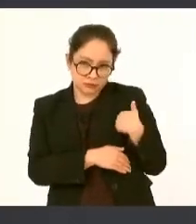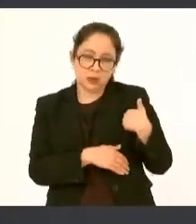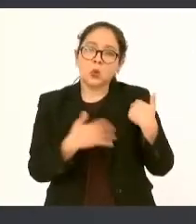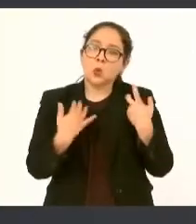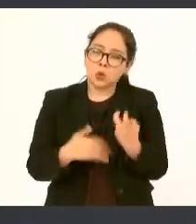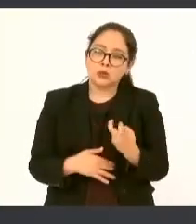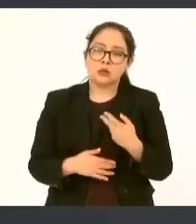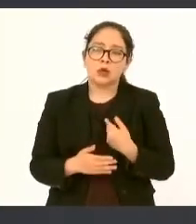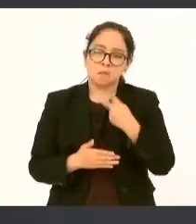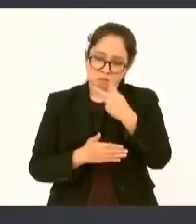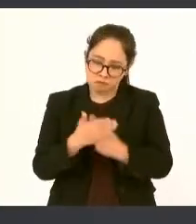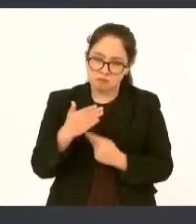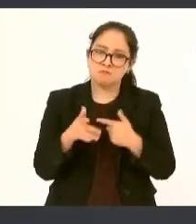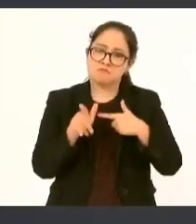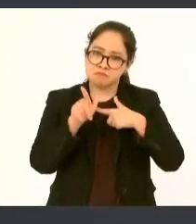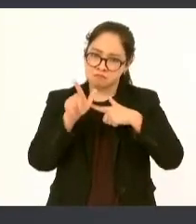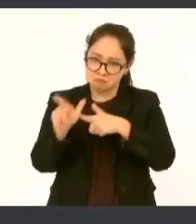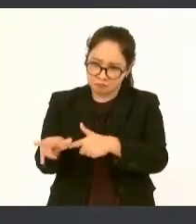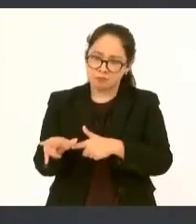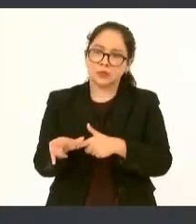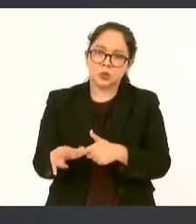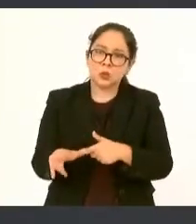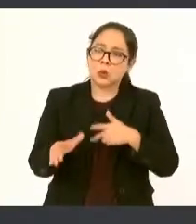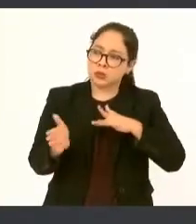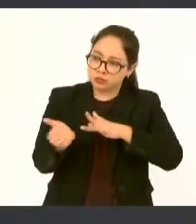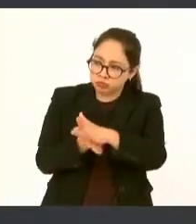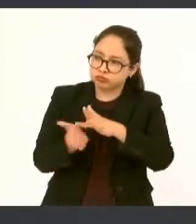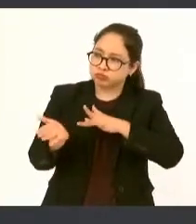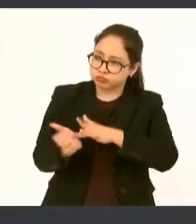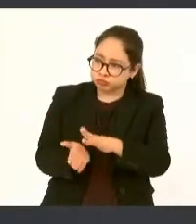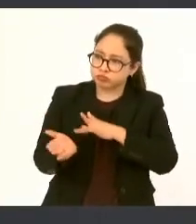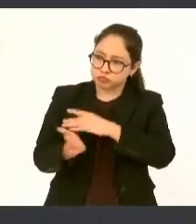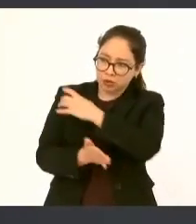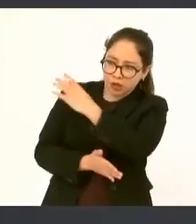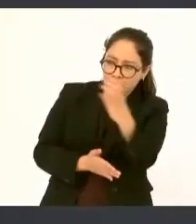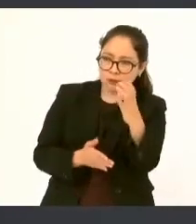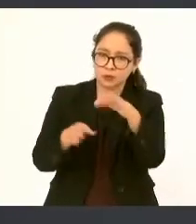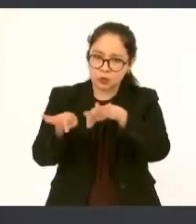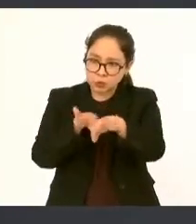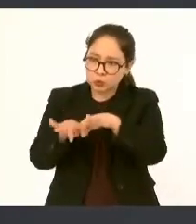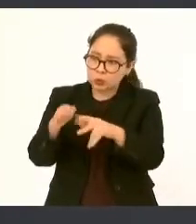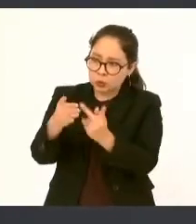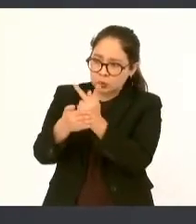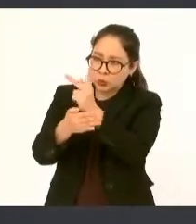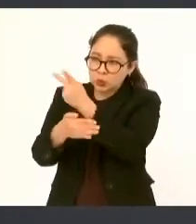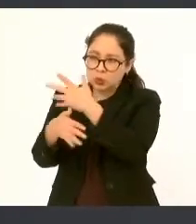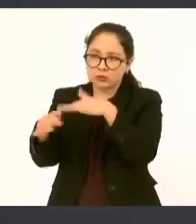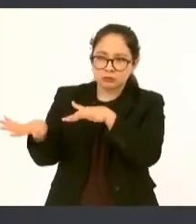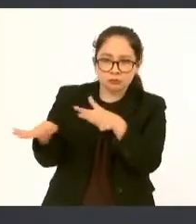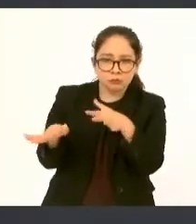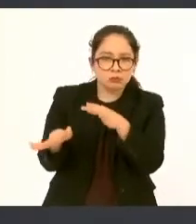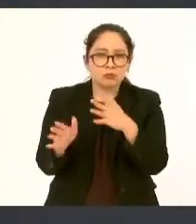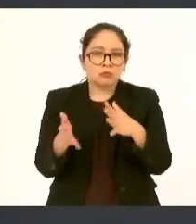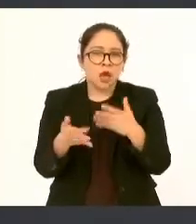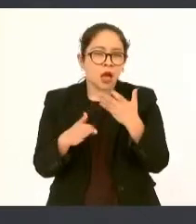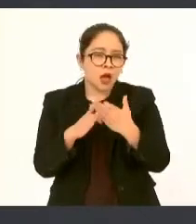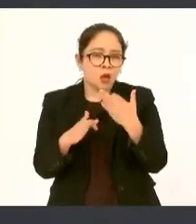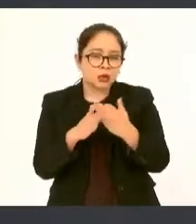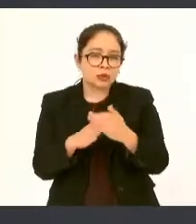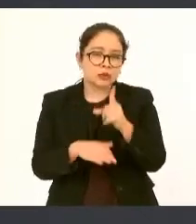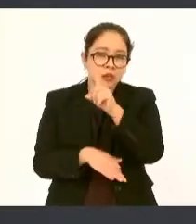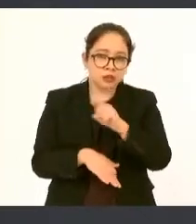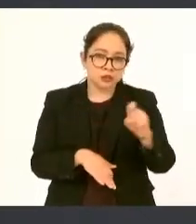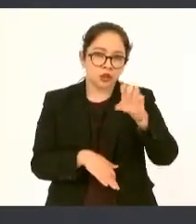continuar estamos aquí hablando de que se están sembrando ciento